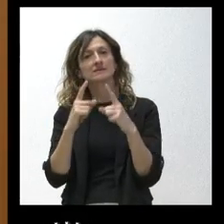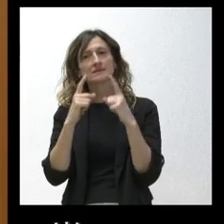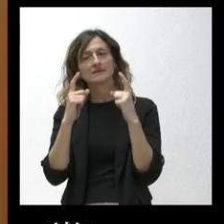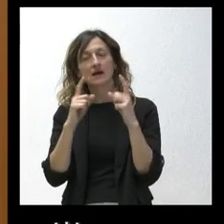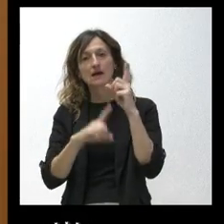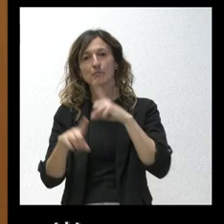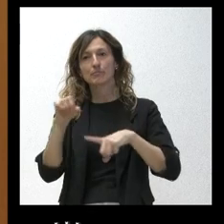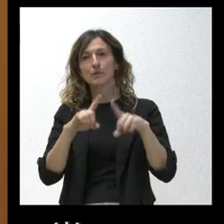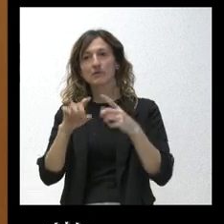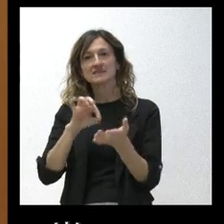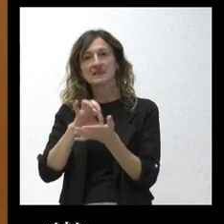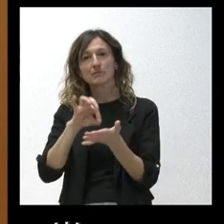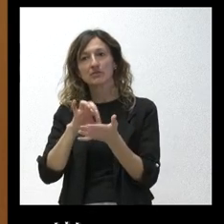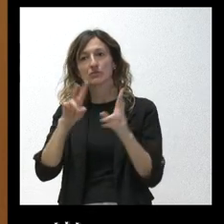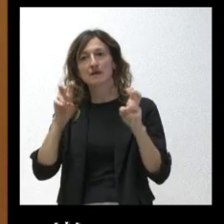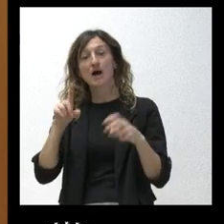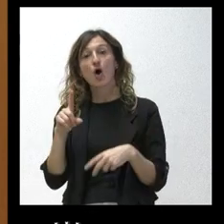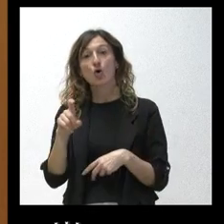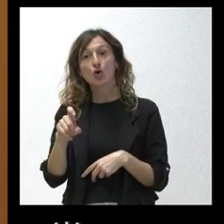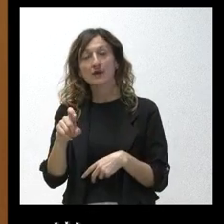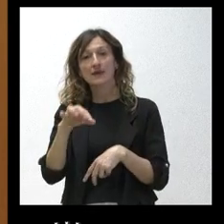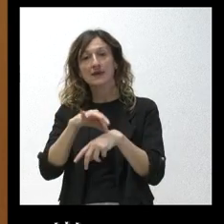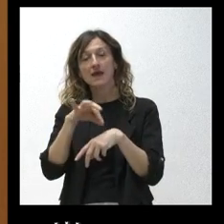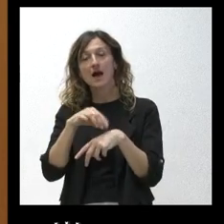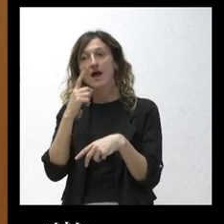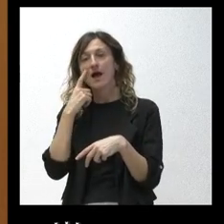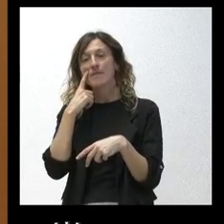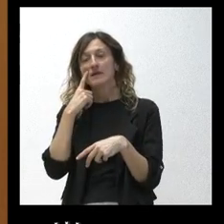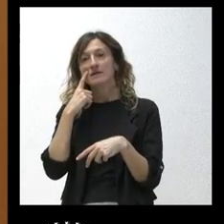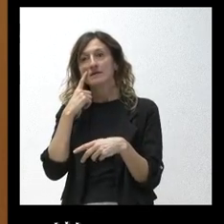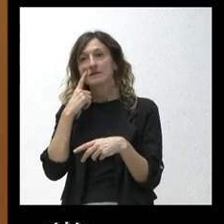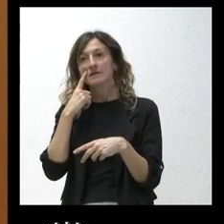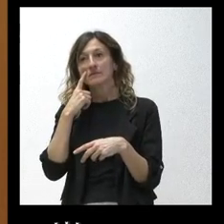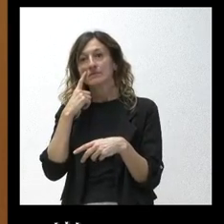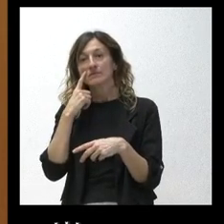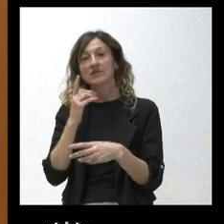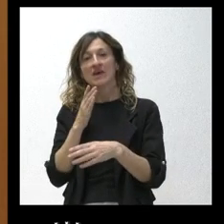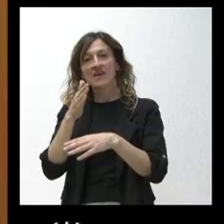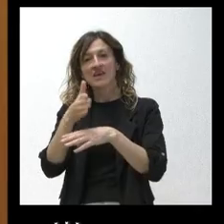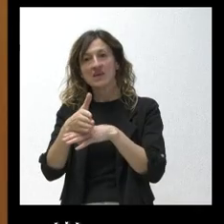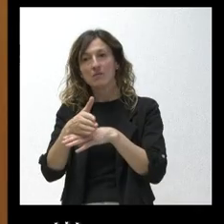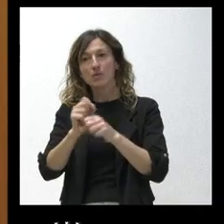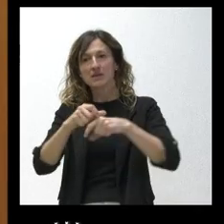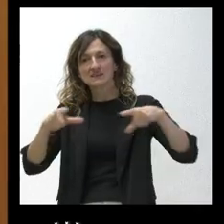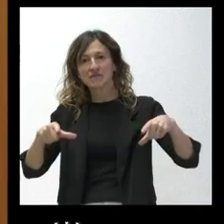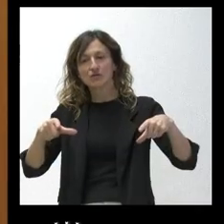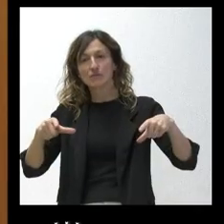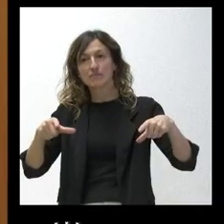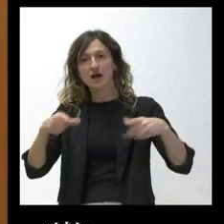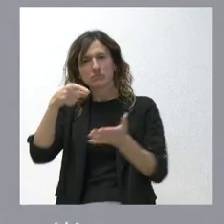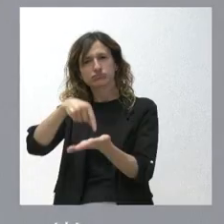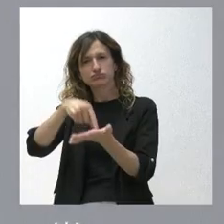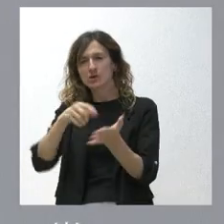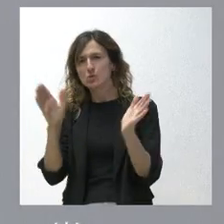problema con el servicio de oncología allí ¿cómo valora esa reunión y cómo valora que en ese encuentro no estuviera Onco Bierzo que ha sido una de las plataformas más reivindicativas con este asunto?